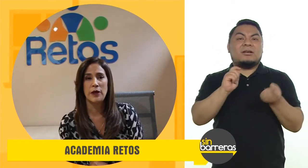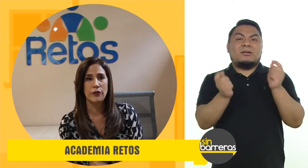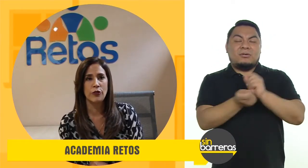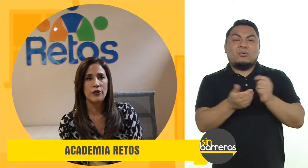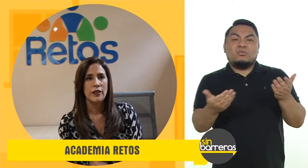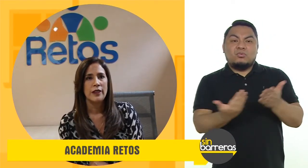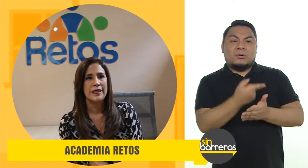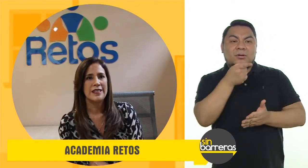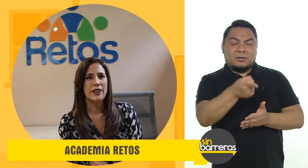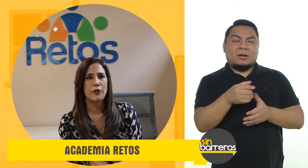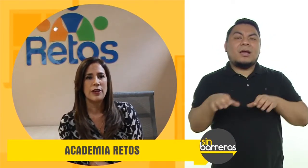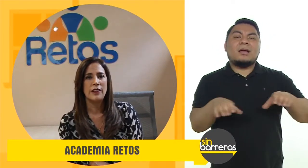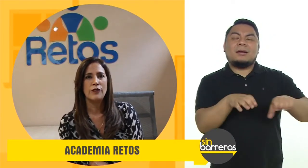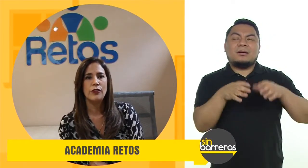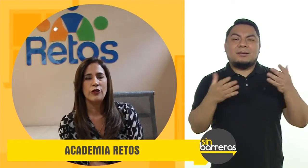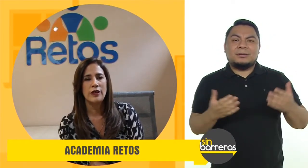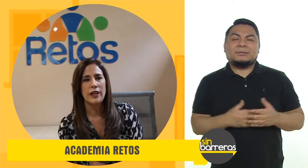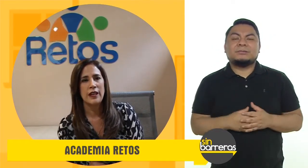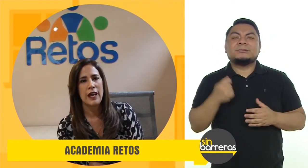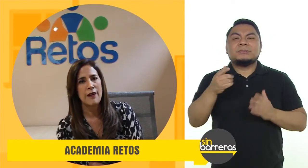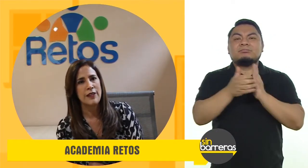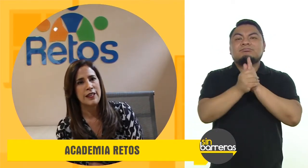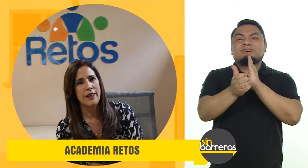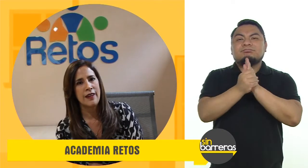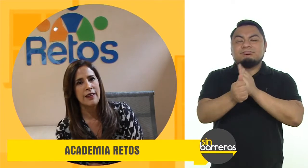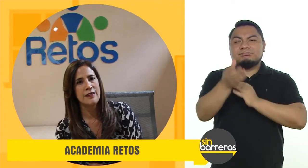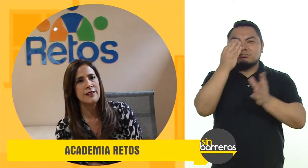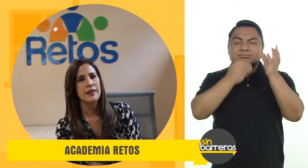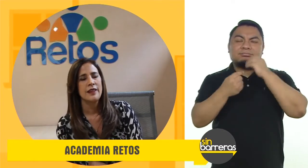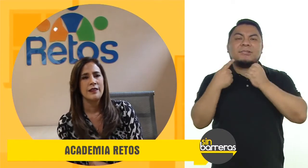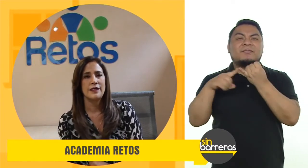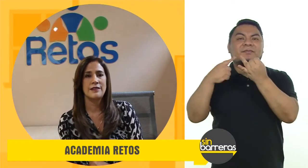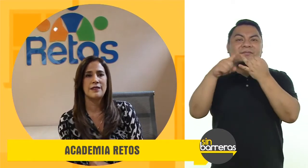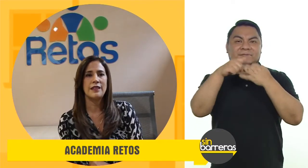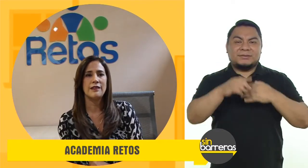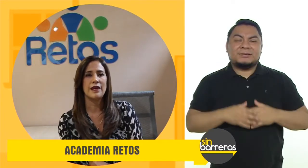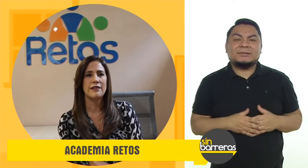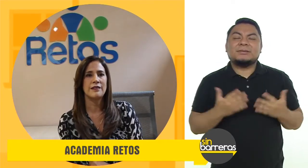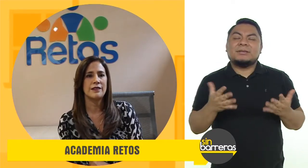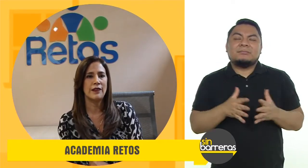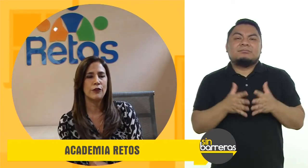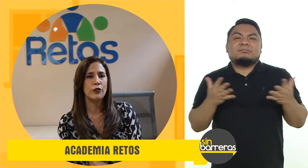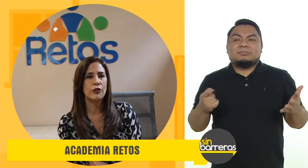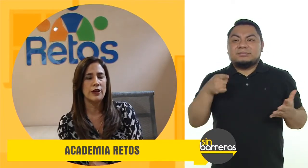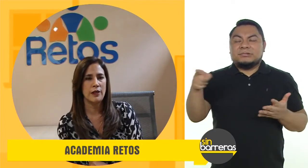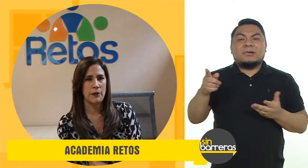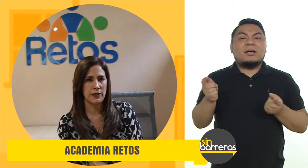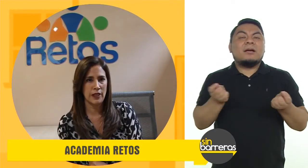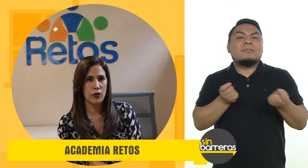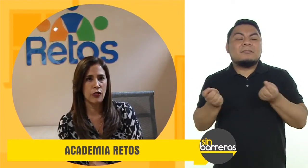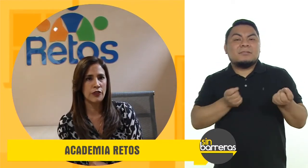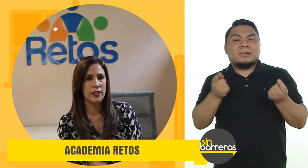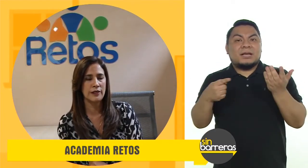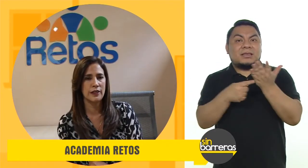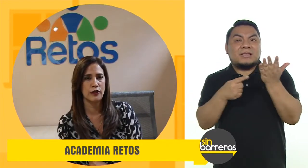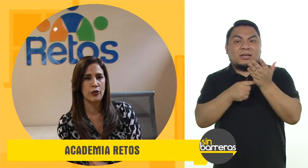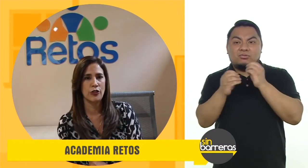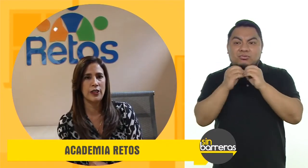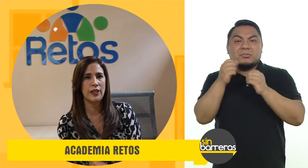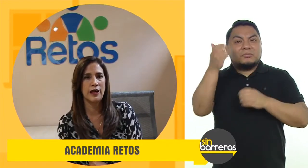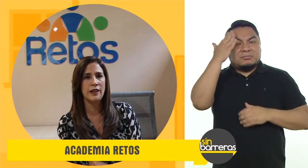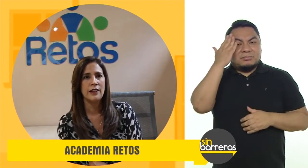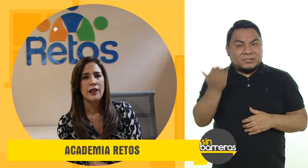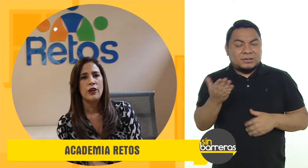este formato desarrollando habilidades distintas, tanto en el manejo de la